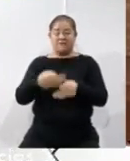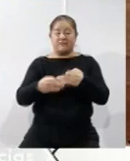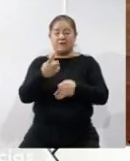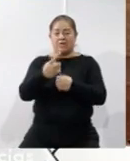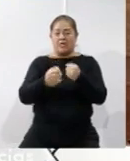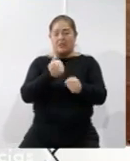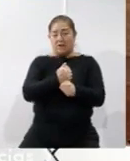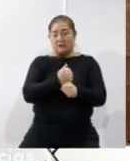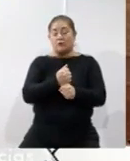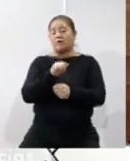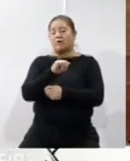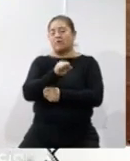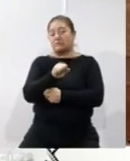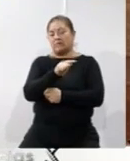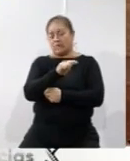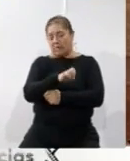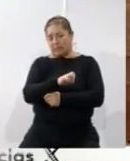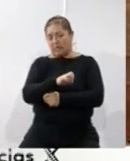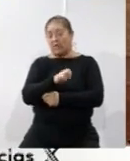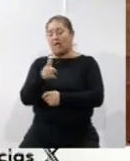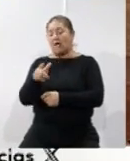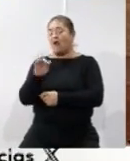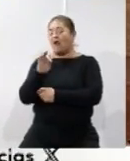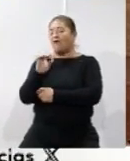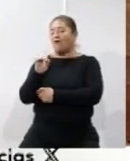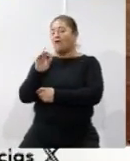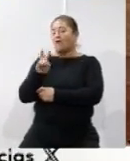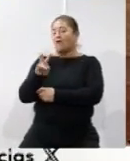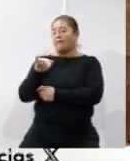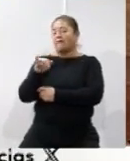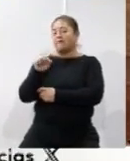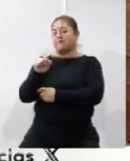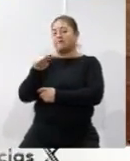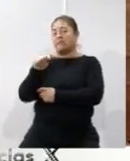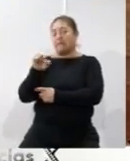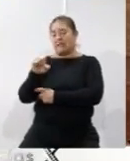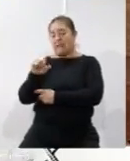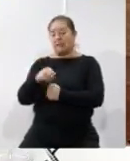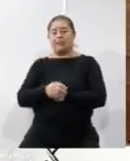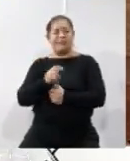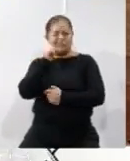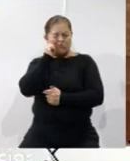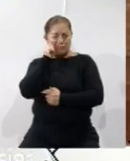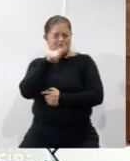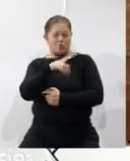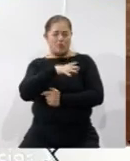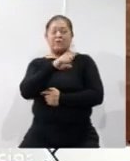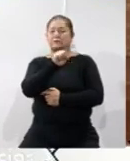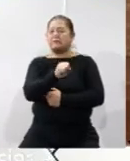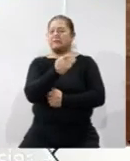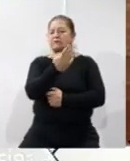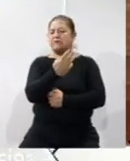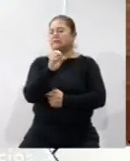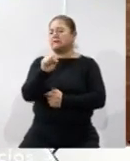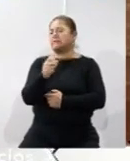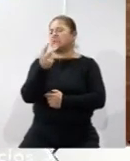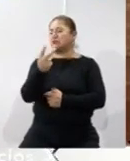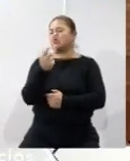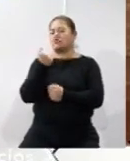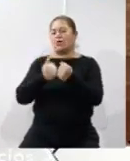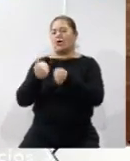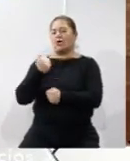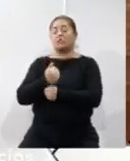Tenemos ISTE, crédito del FOBISTE, sin importar que tú tengas 63, 62, 59